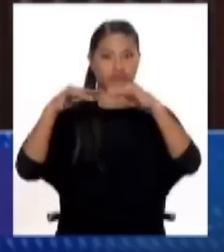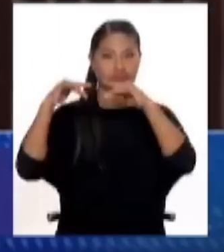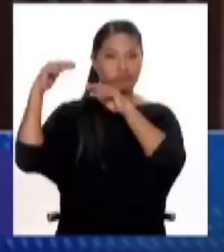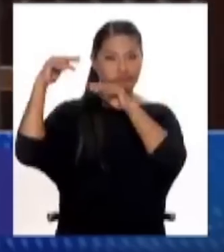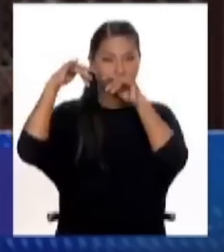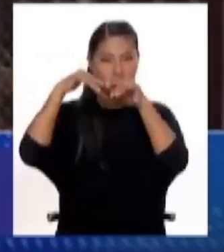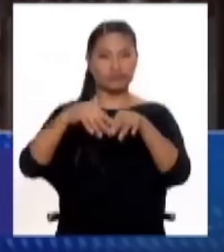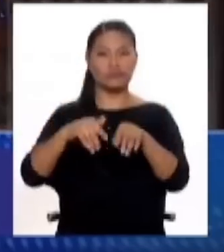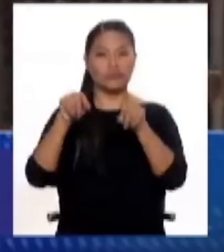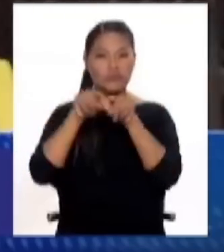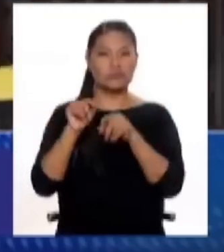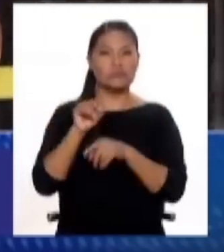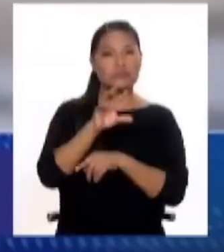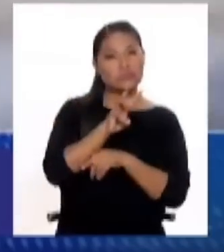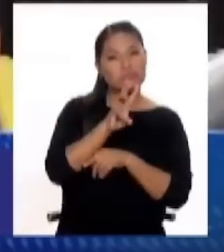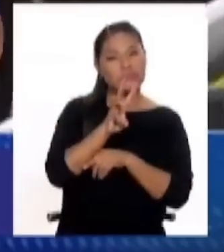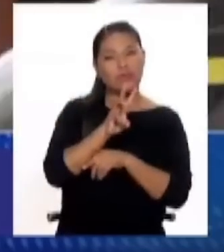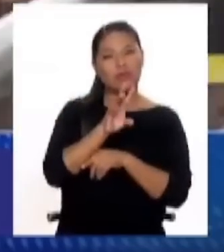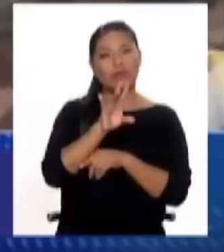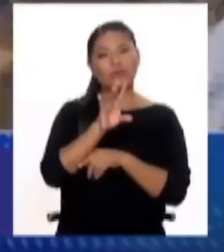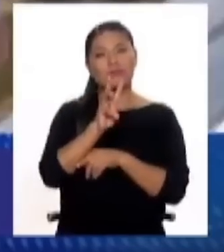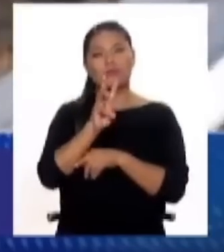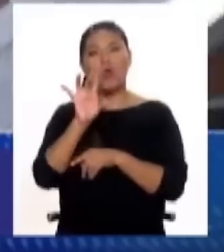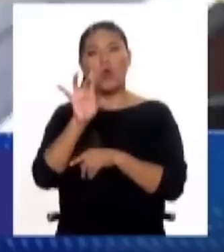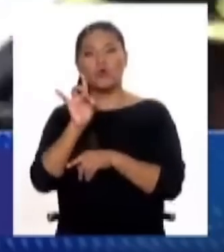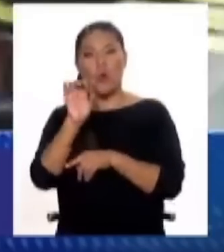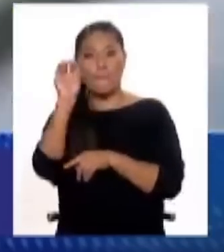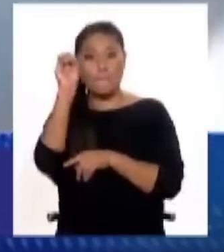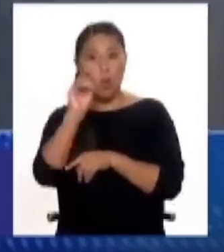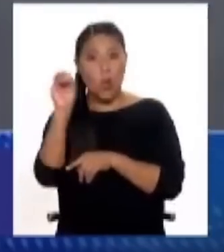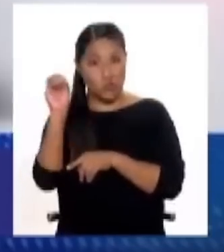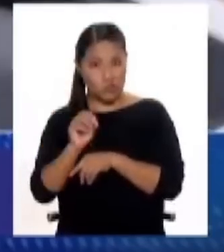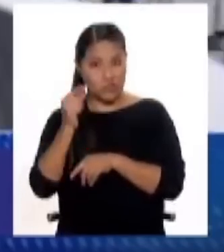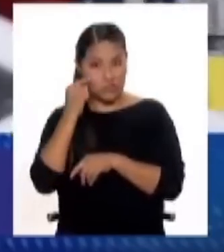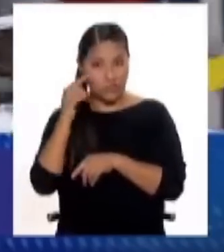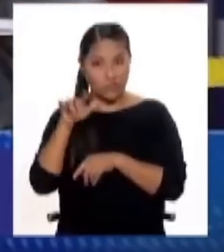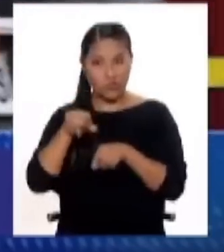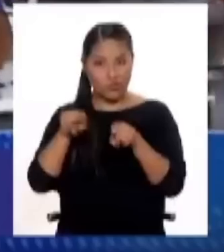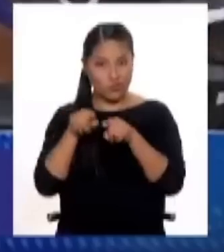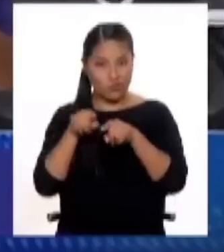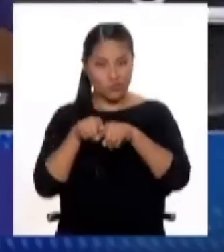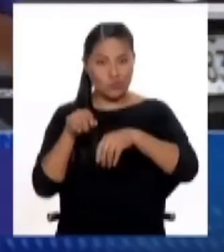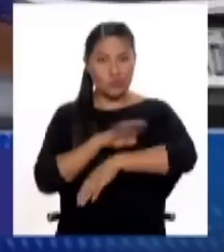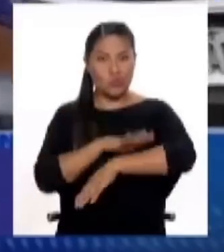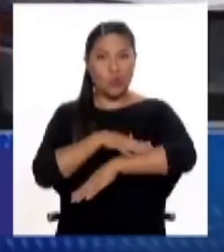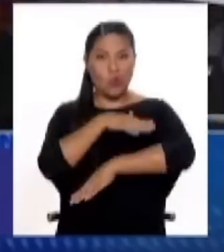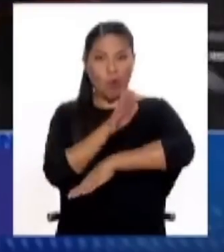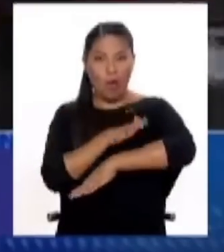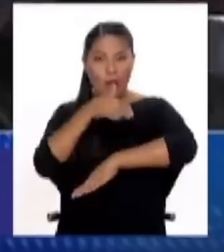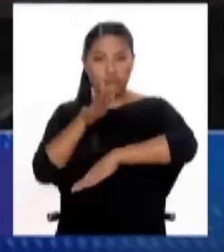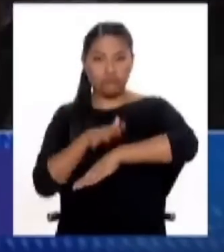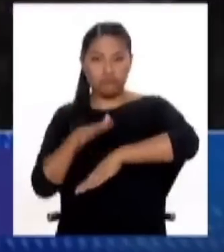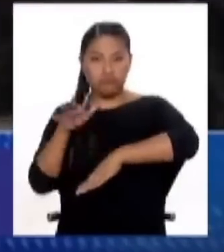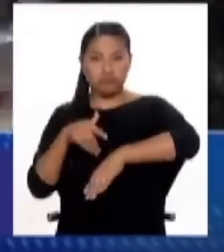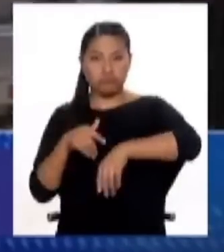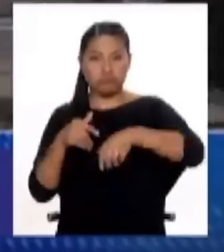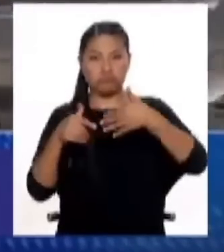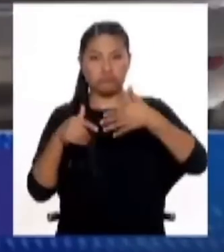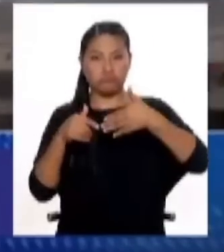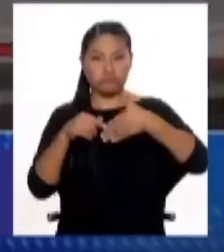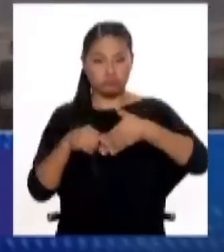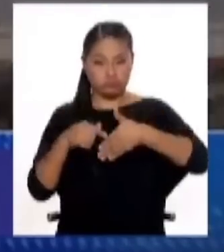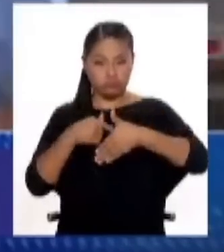o 68% de probabilidades que en el Pacífico Oriental esta condición persiste incluso en el verano